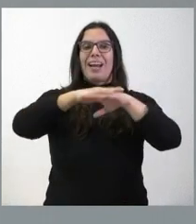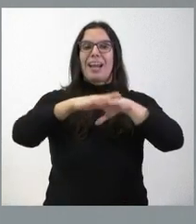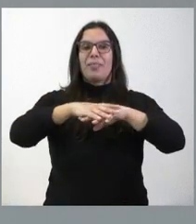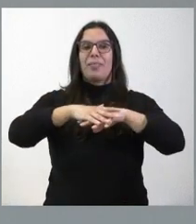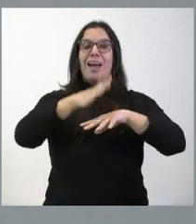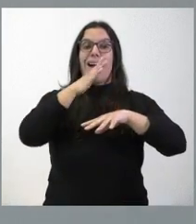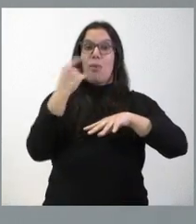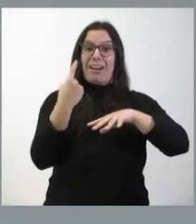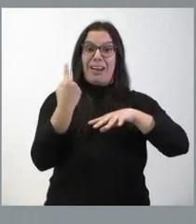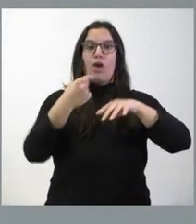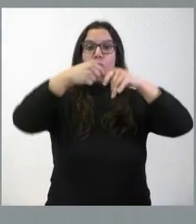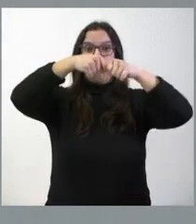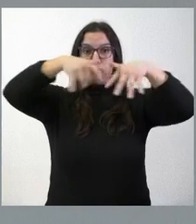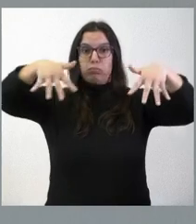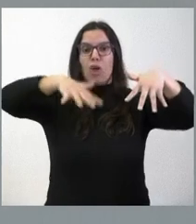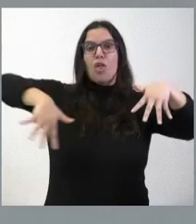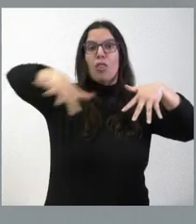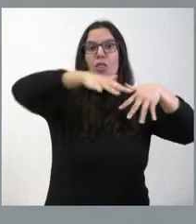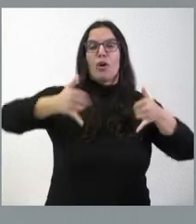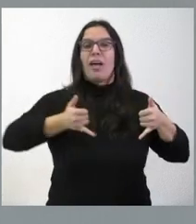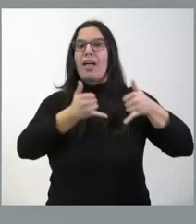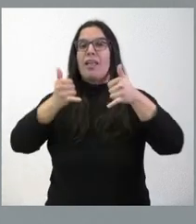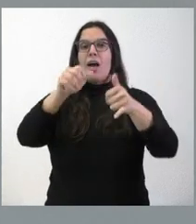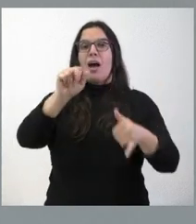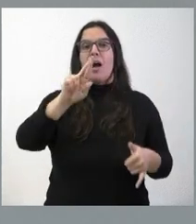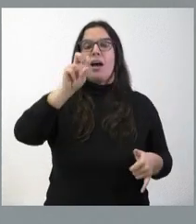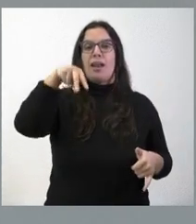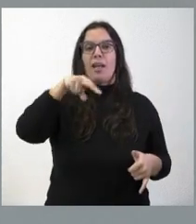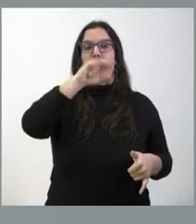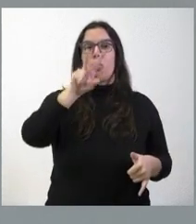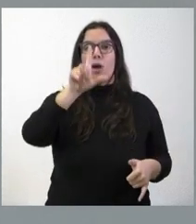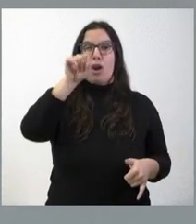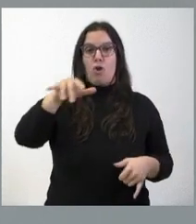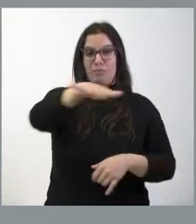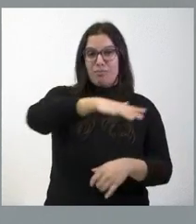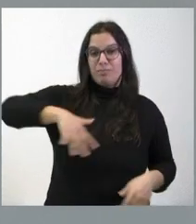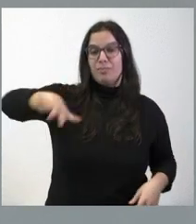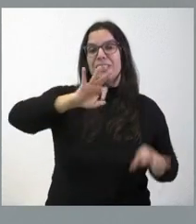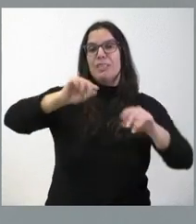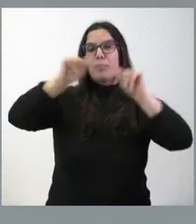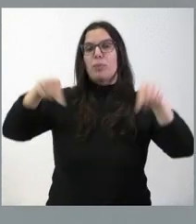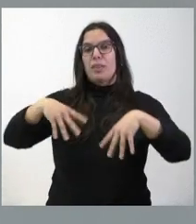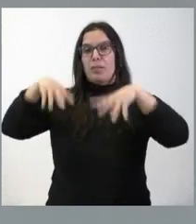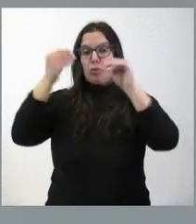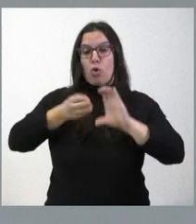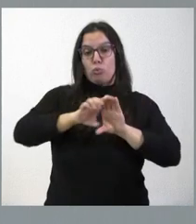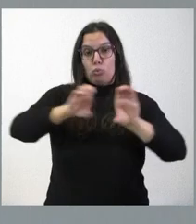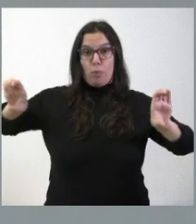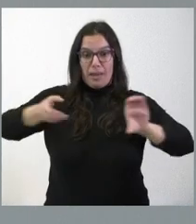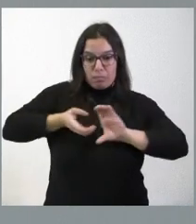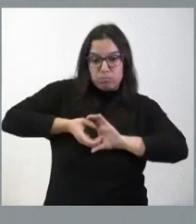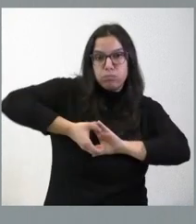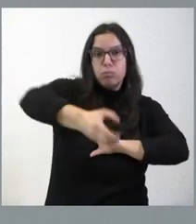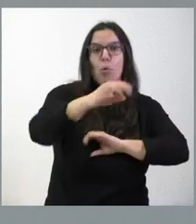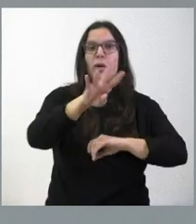regadío en la zona regable del río Aranzuelo, en Burgos. Hablamos de 41 kilómetros de tuberías para